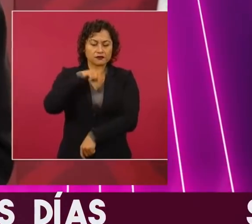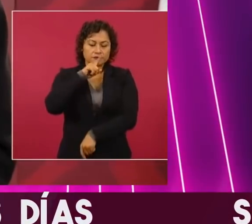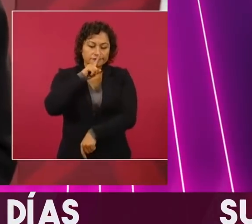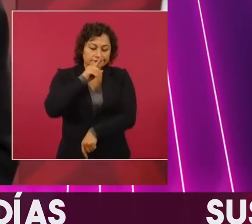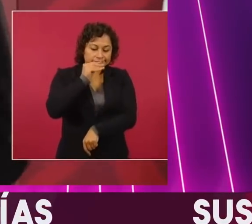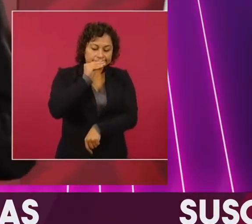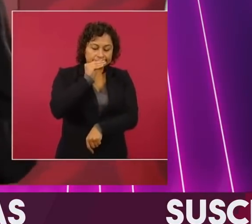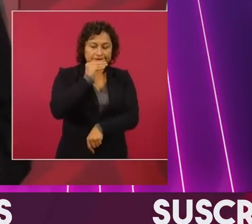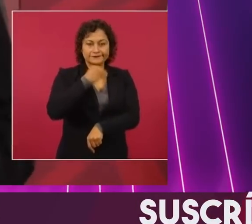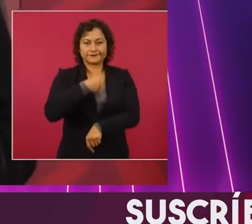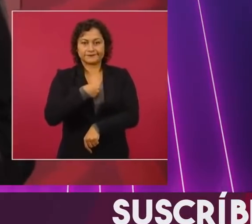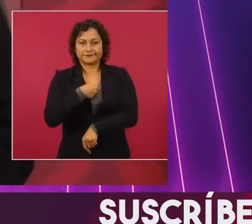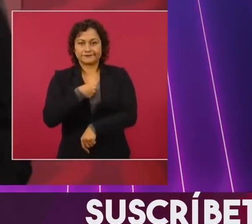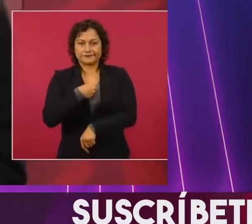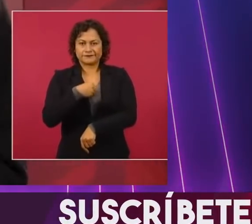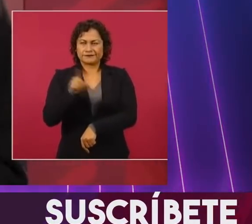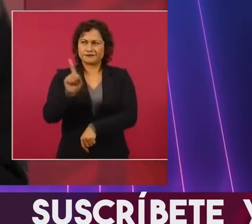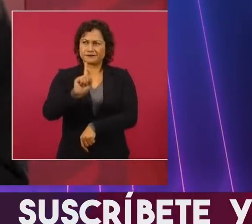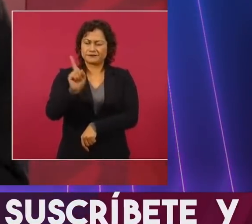¿No soy libre?